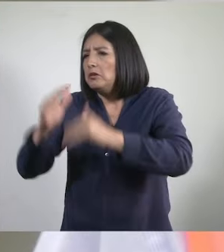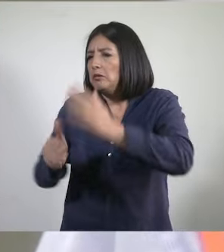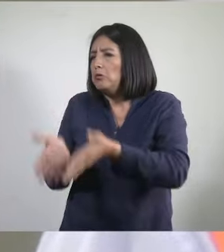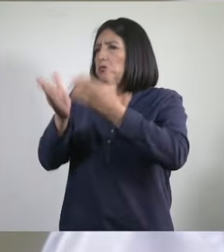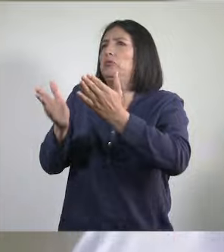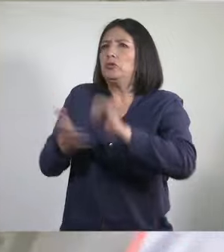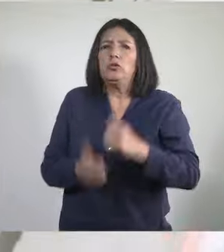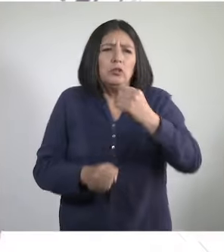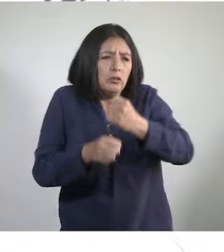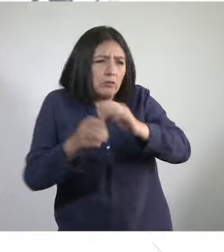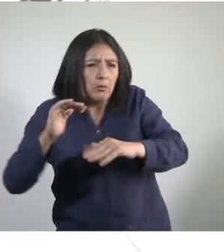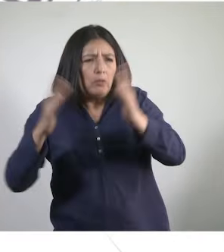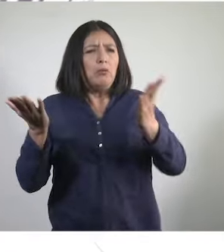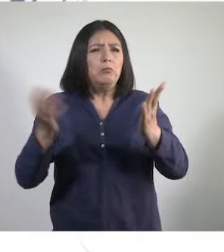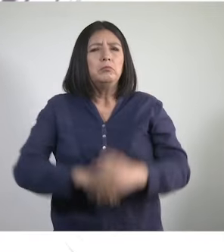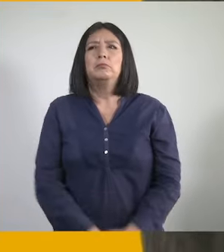¿Construcción? ¿Y obras?